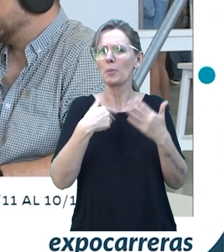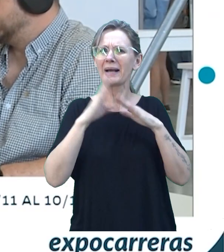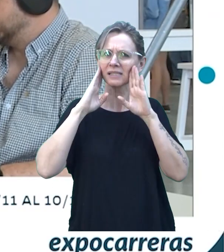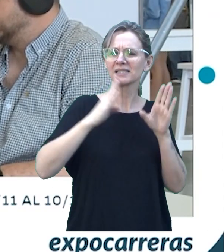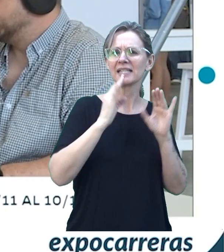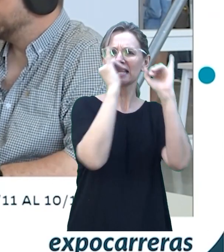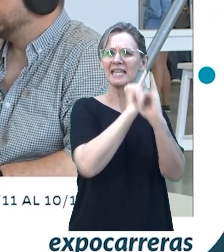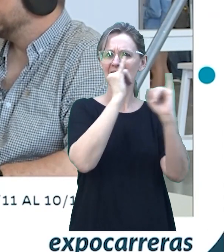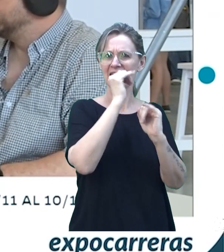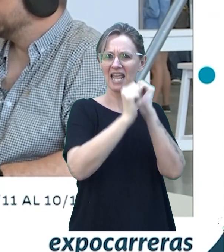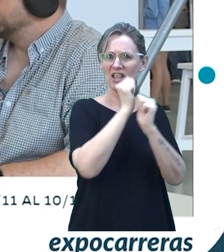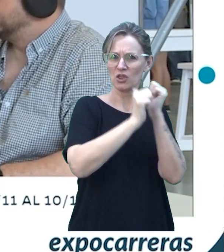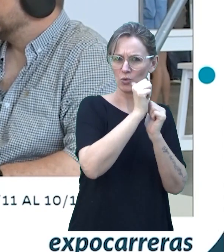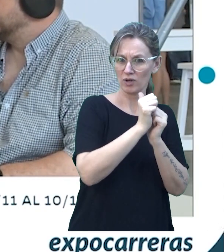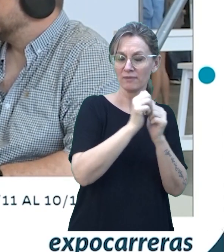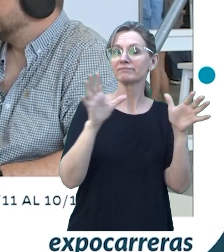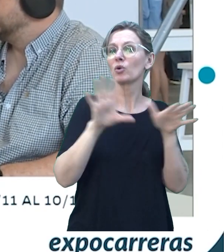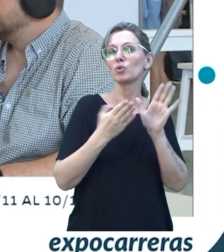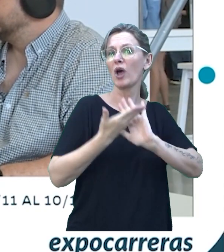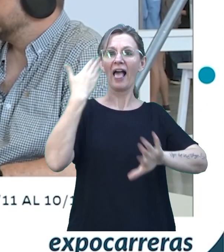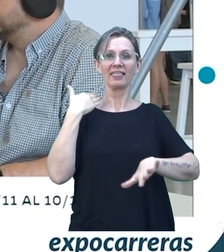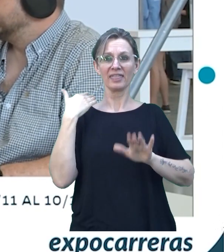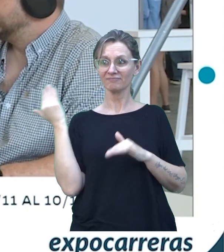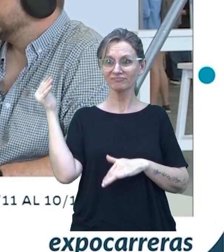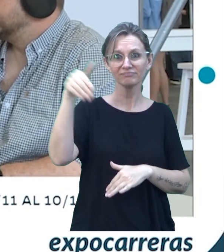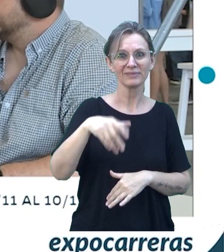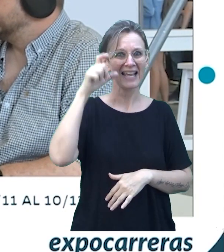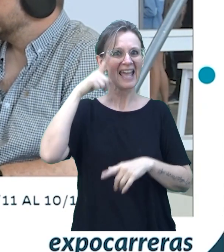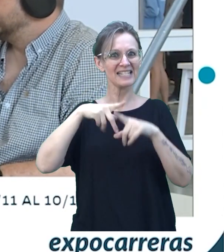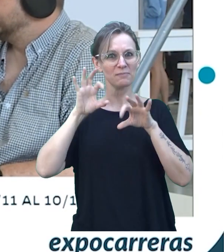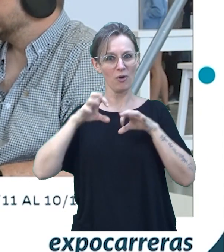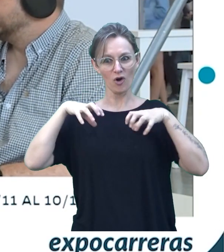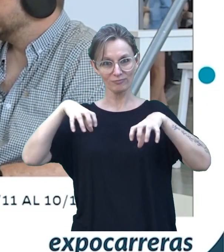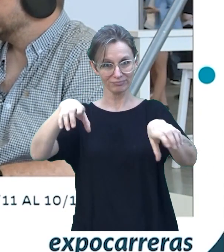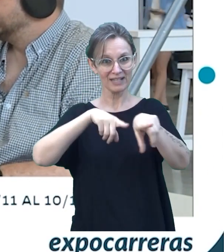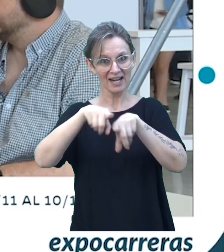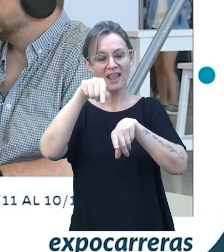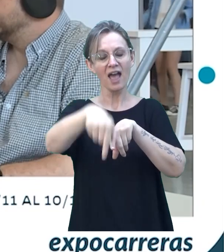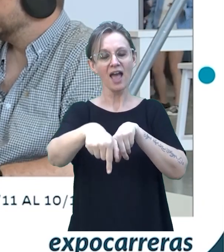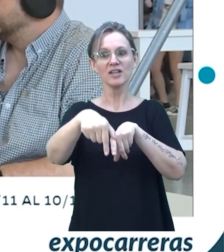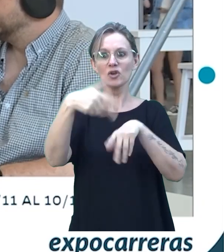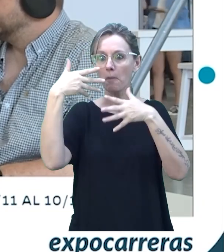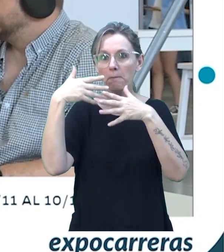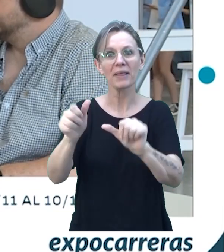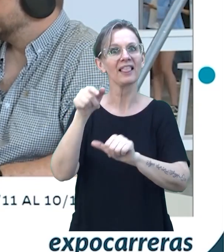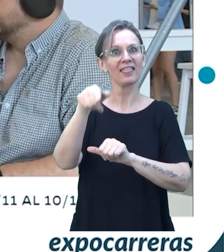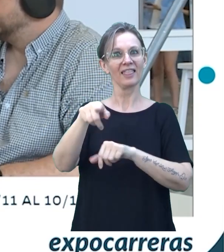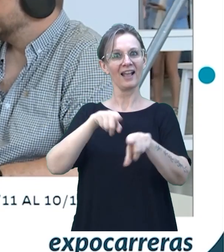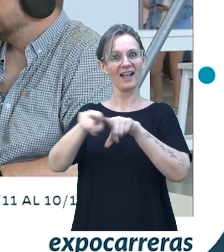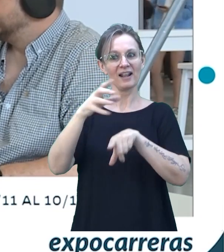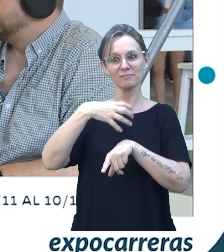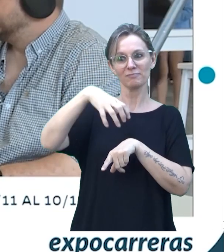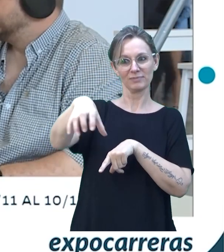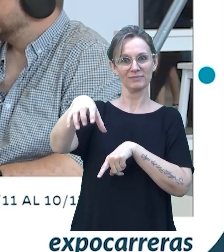Y bueno, justamente en una expo carreras fue donde yo descubrí la carrera, digamos, la encontré en el stand de Fado, digamos.